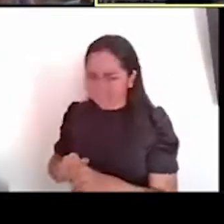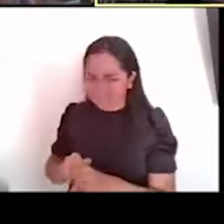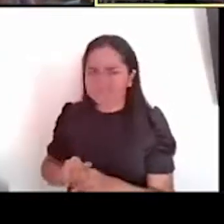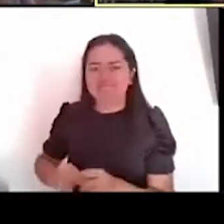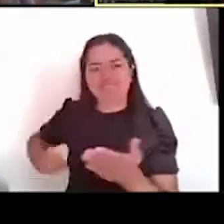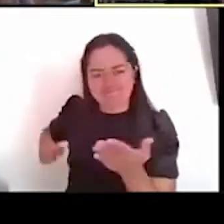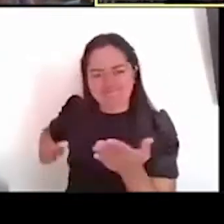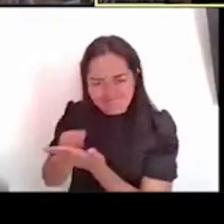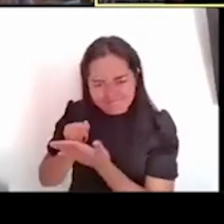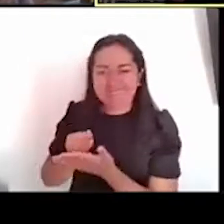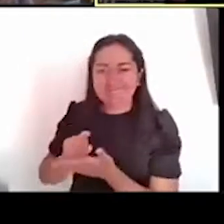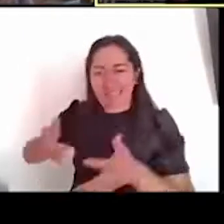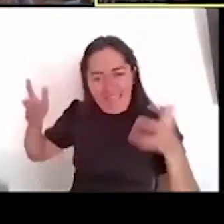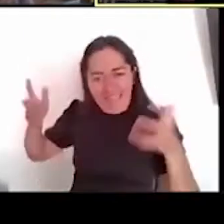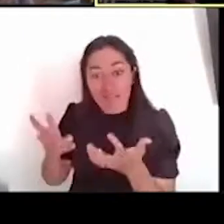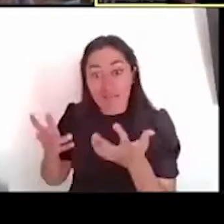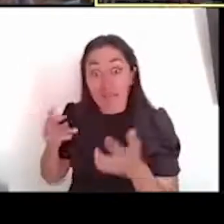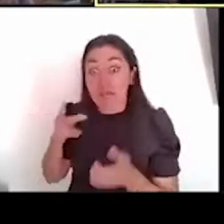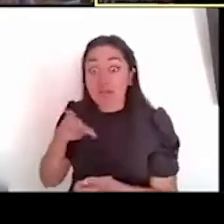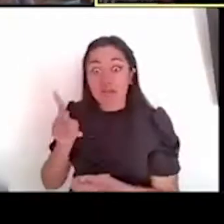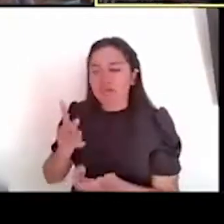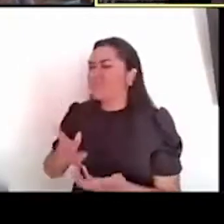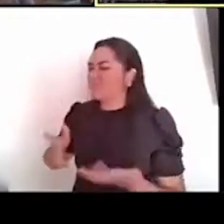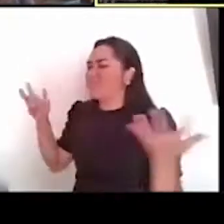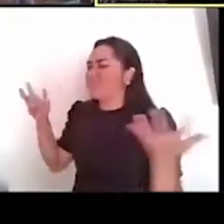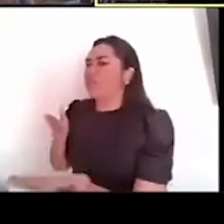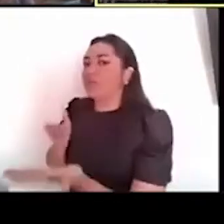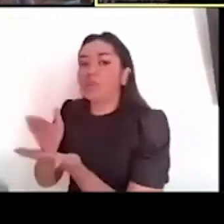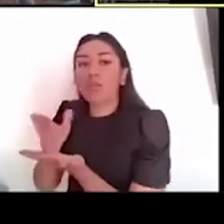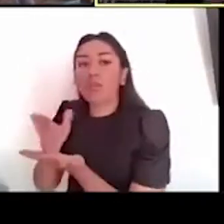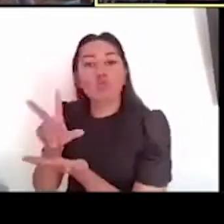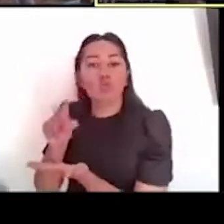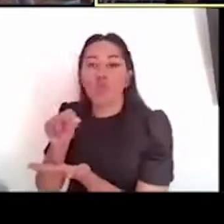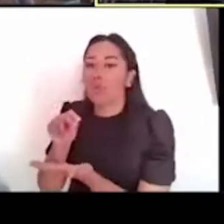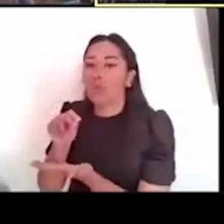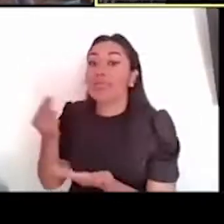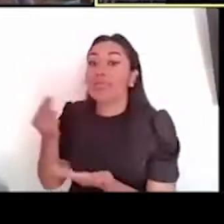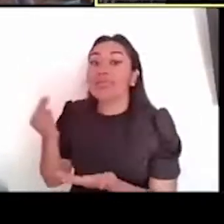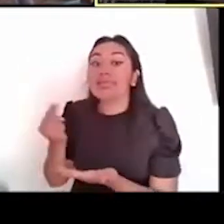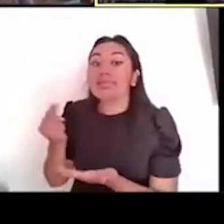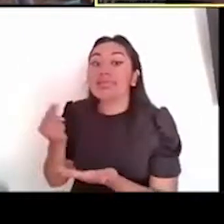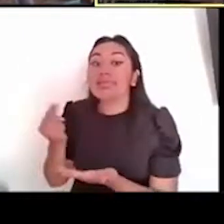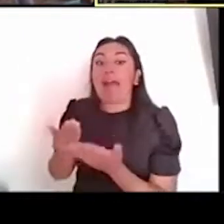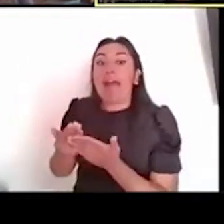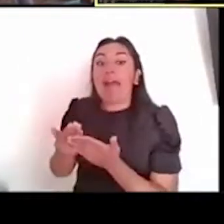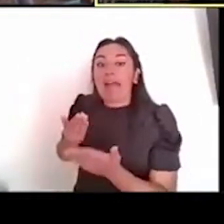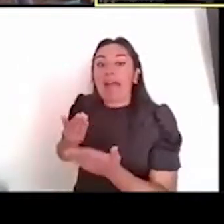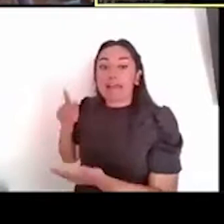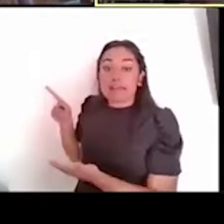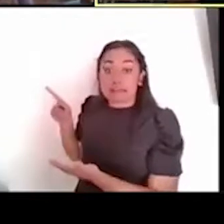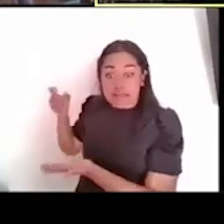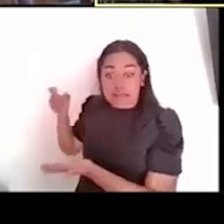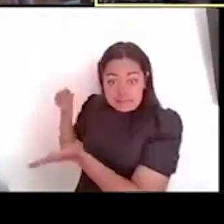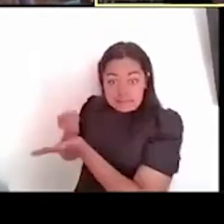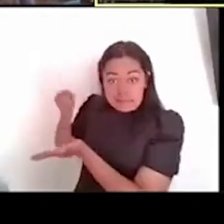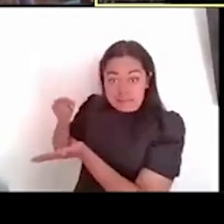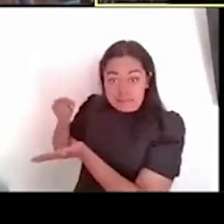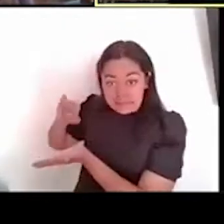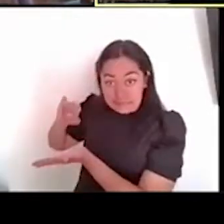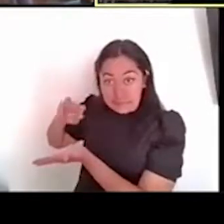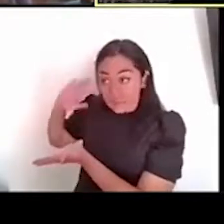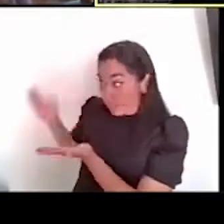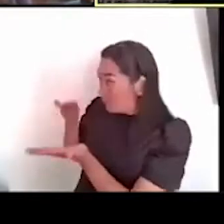de otra manera no lo hacemos, porque necesitamos tener una propuesta y un acuerdo, convenios de colaboración para poder